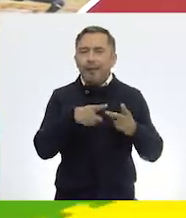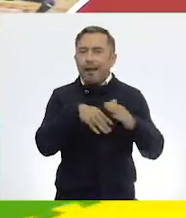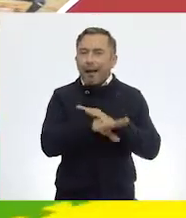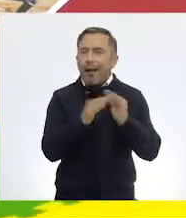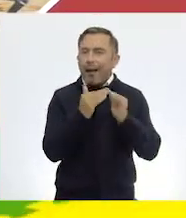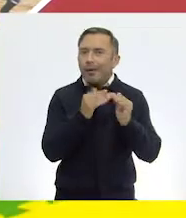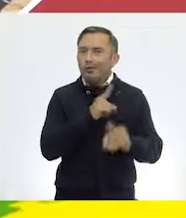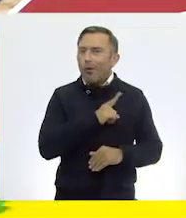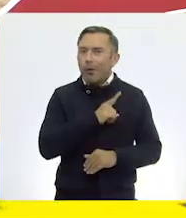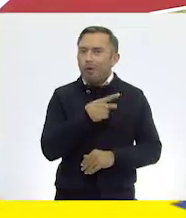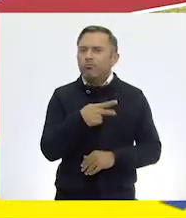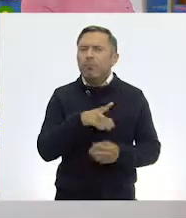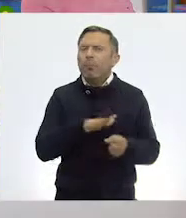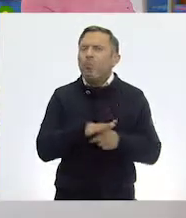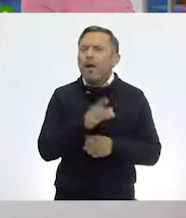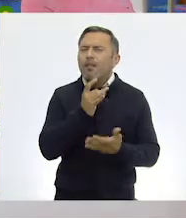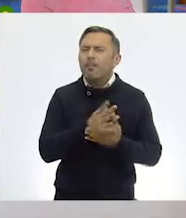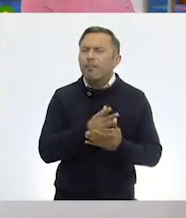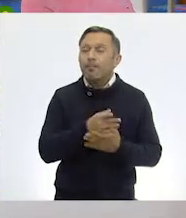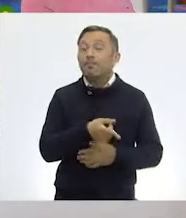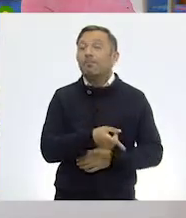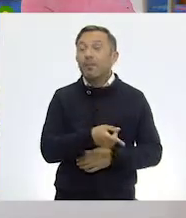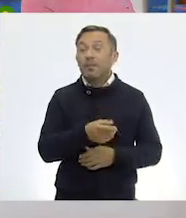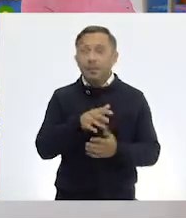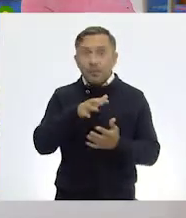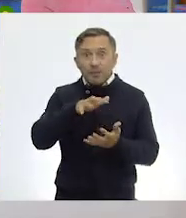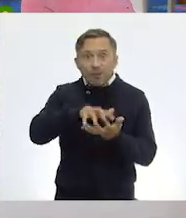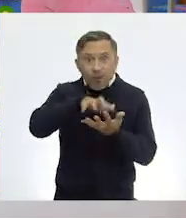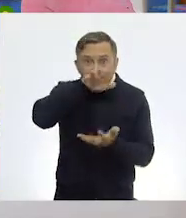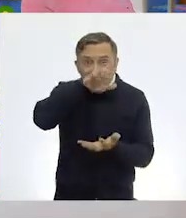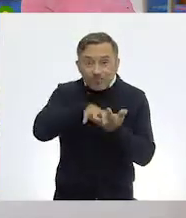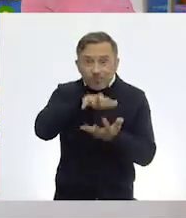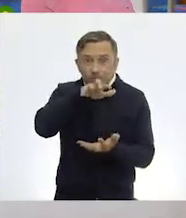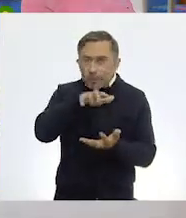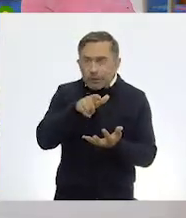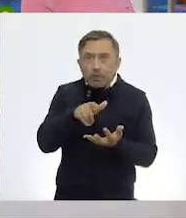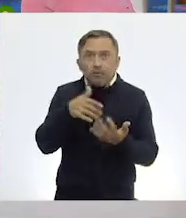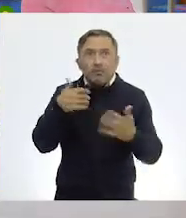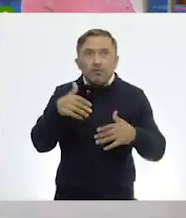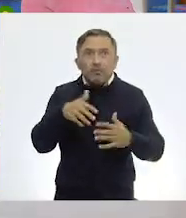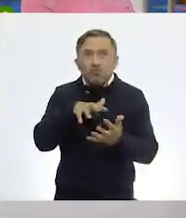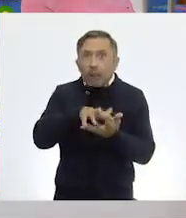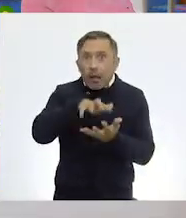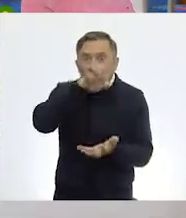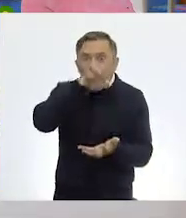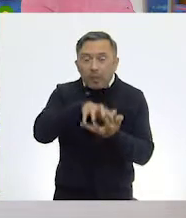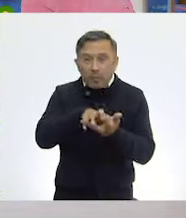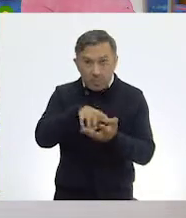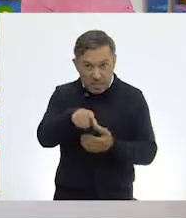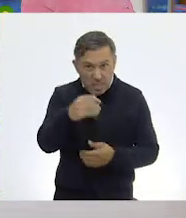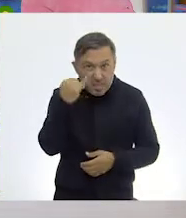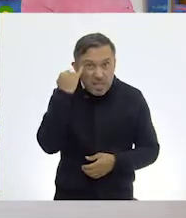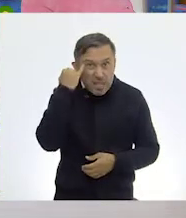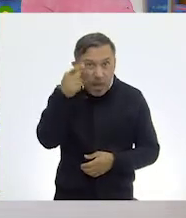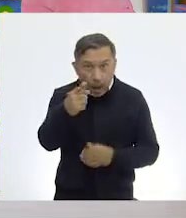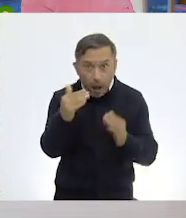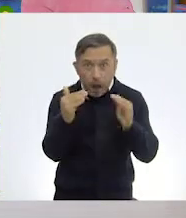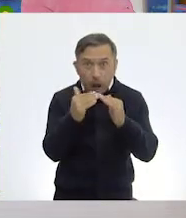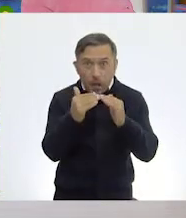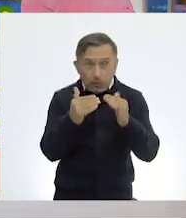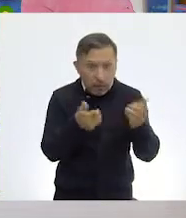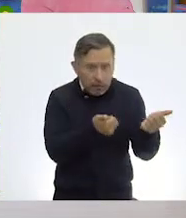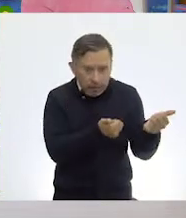El cocodrilo. ¡Ay, el cocodrilo! ¿Se imaginan tener este cocodrilo en la sala de su casa? ¡Ay, no!